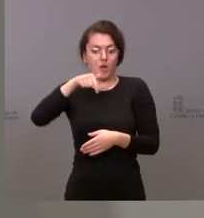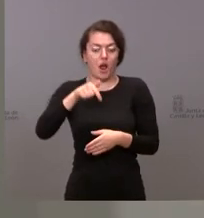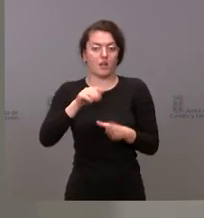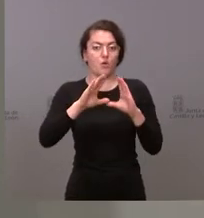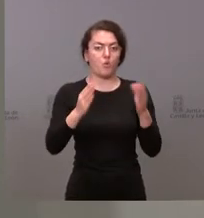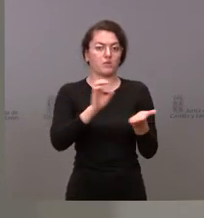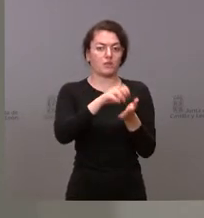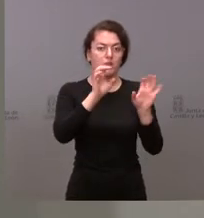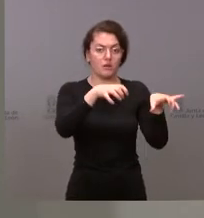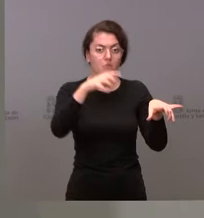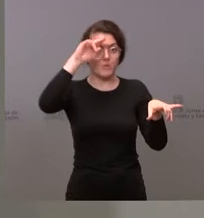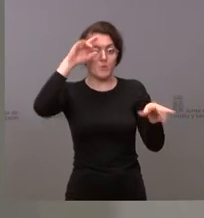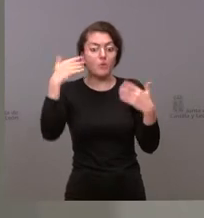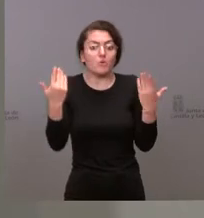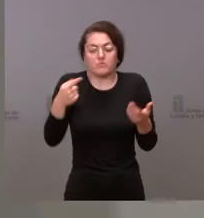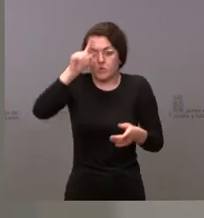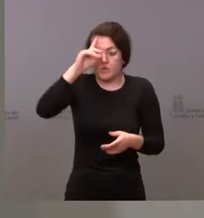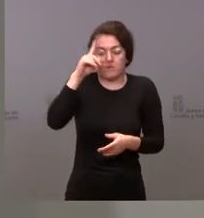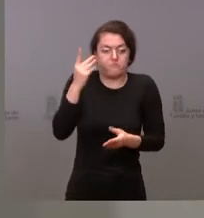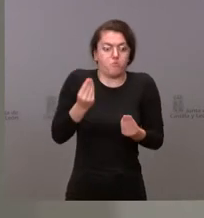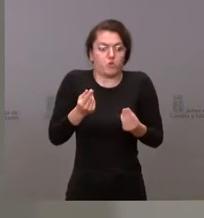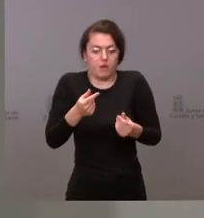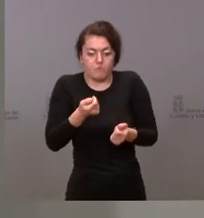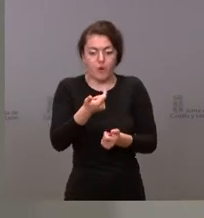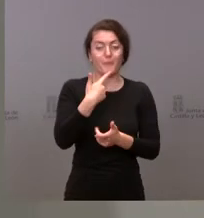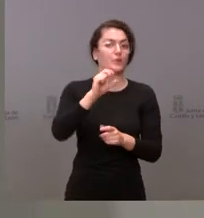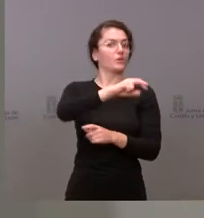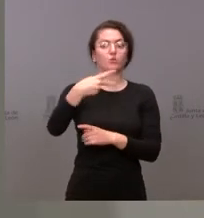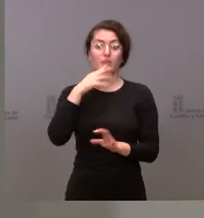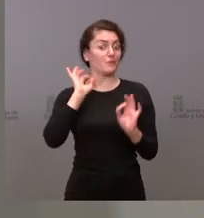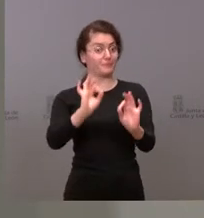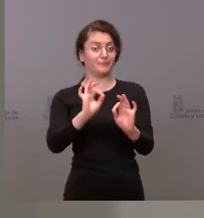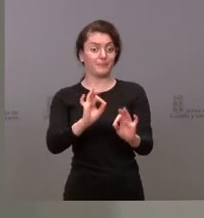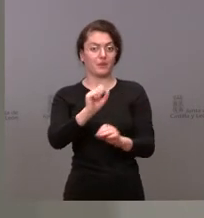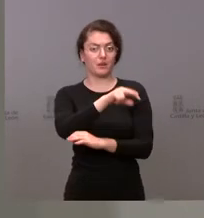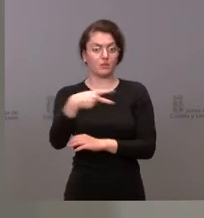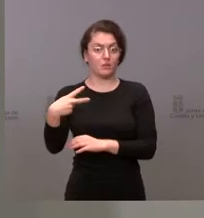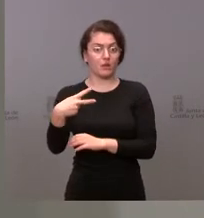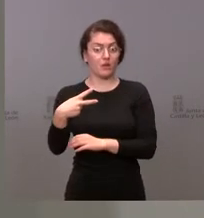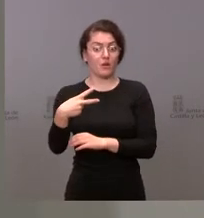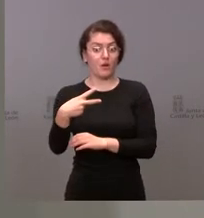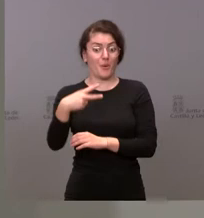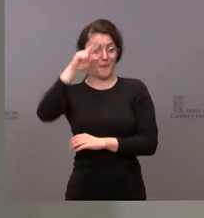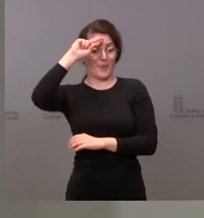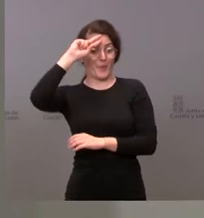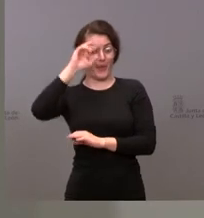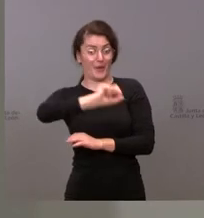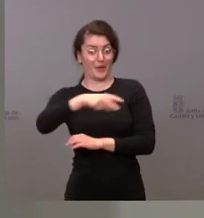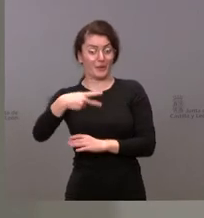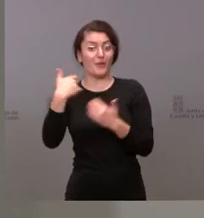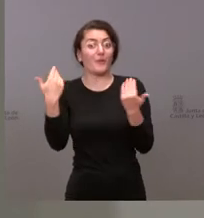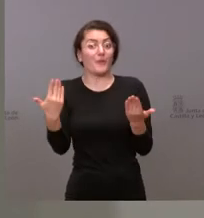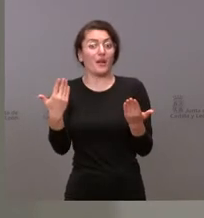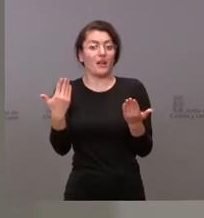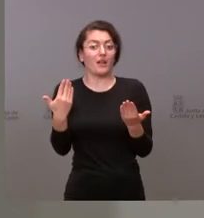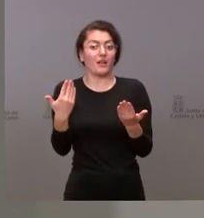empleo no sé si es mucha o poca pero los resultados están ahí y los resultados de la preocupación de la Junta de Castilla